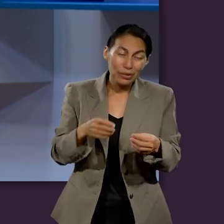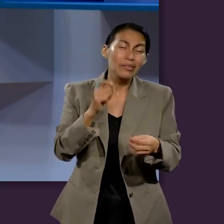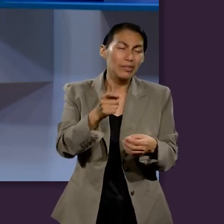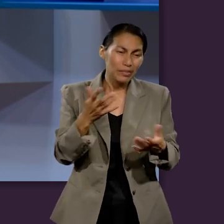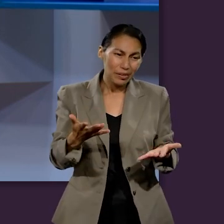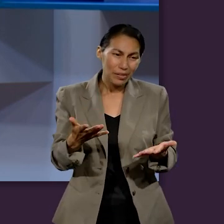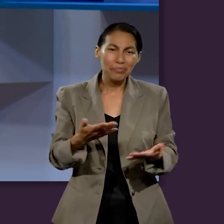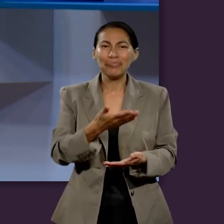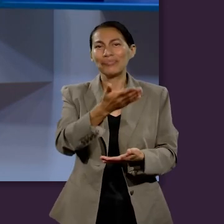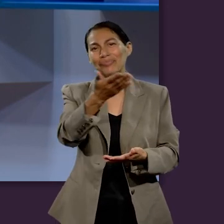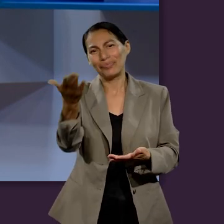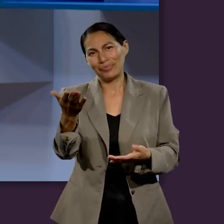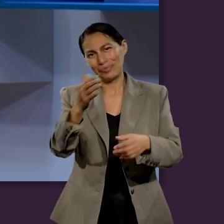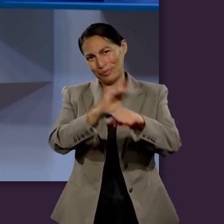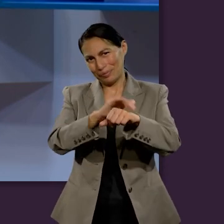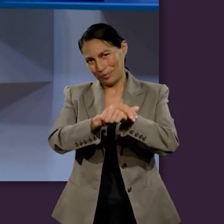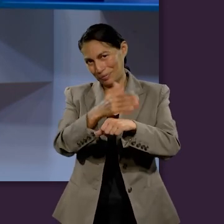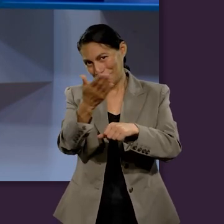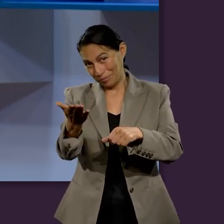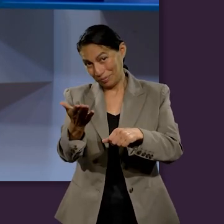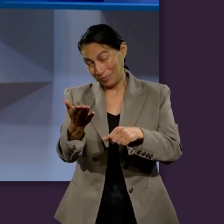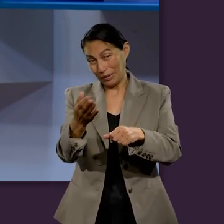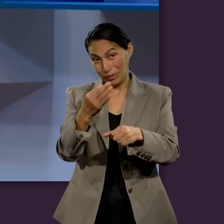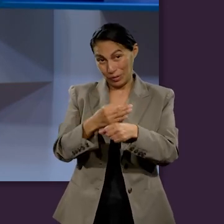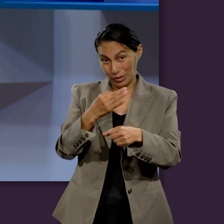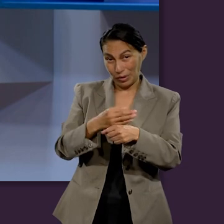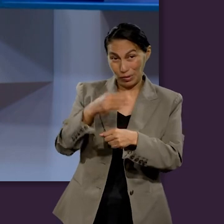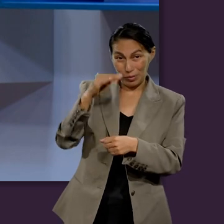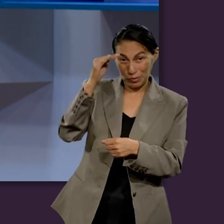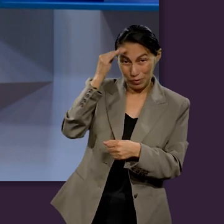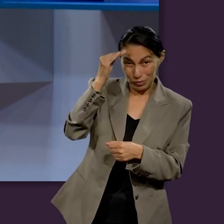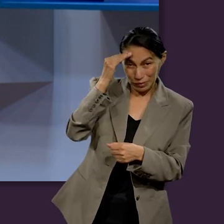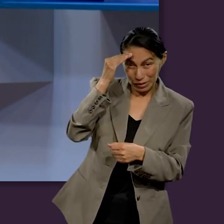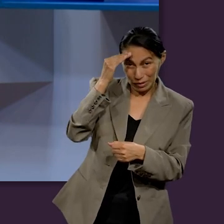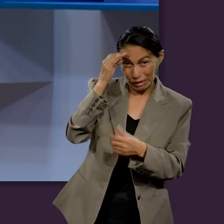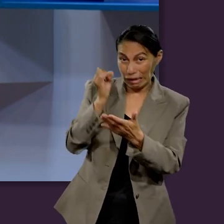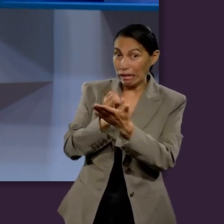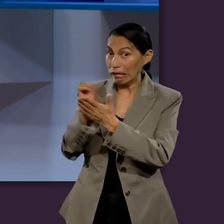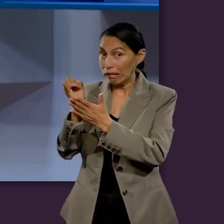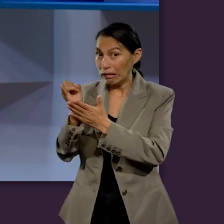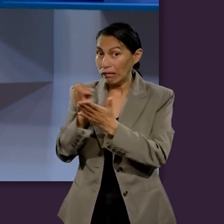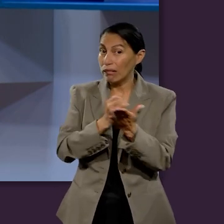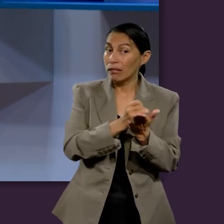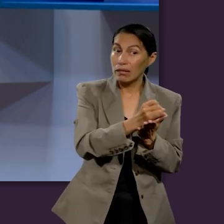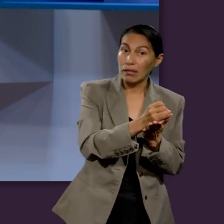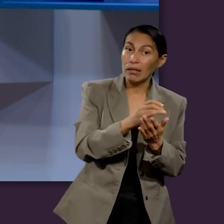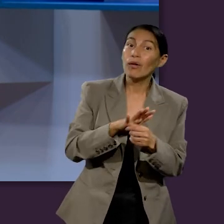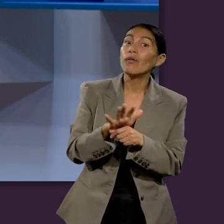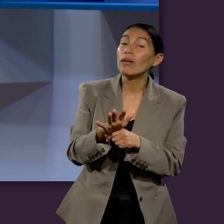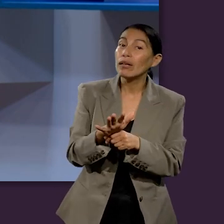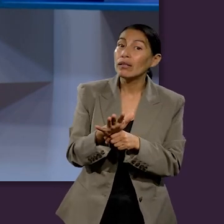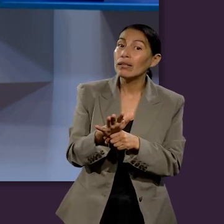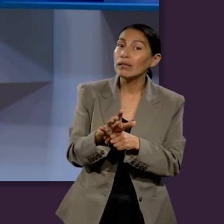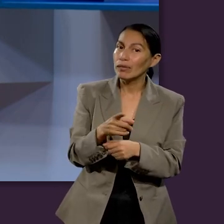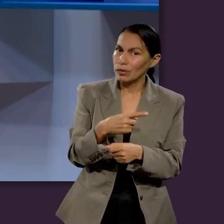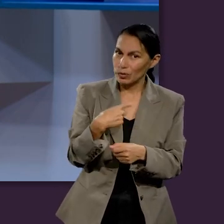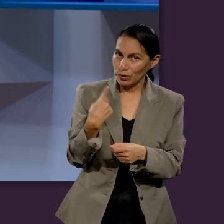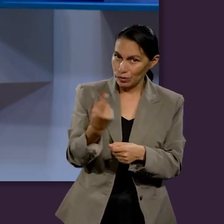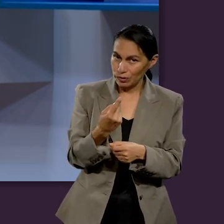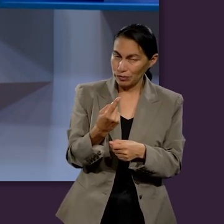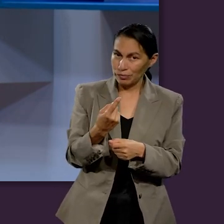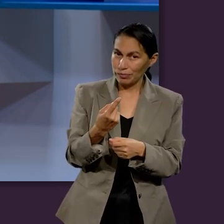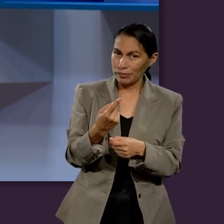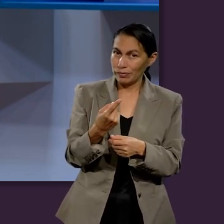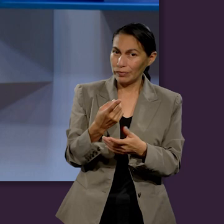sobre estas fases del juicio. Así que, amigos, queda la invitación para ustedes, el momento de reflexión para ustedes. Y no